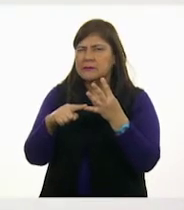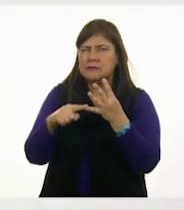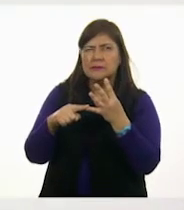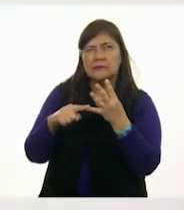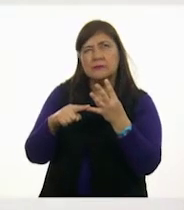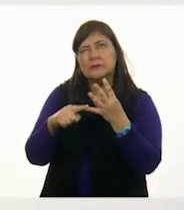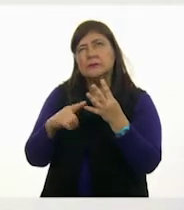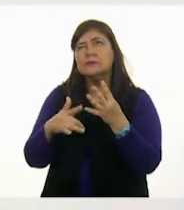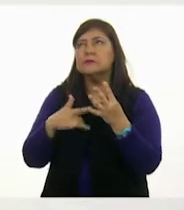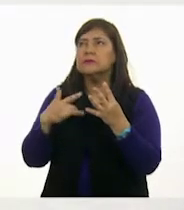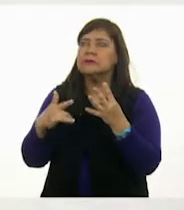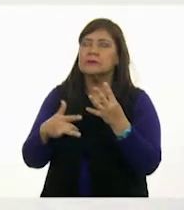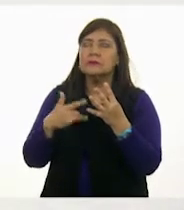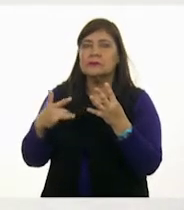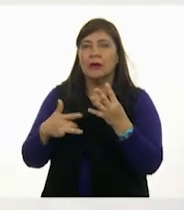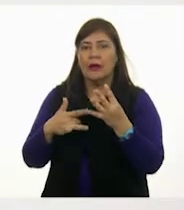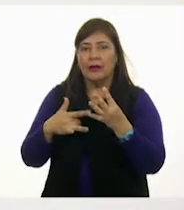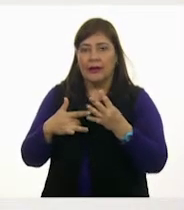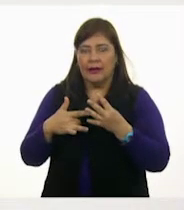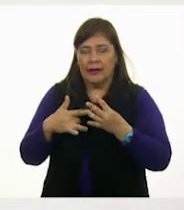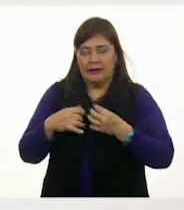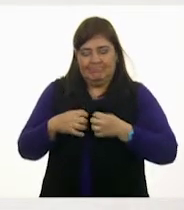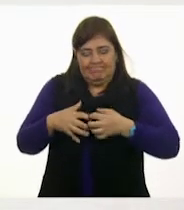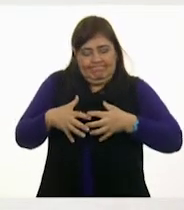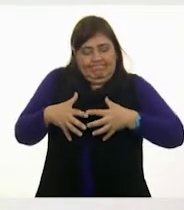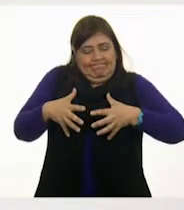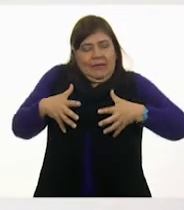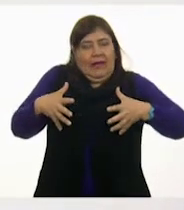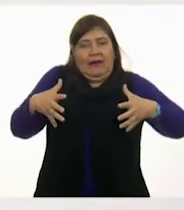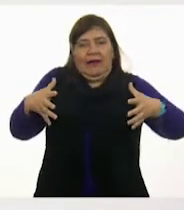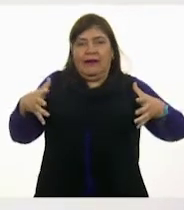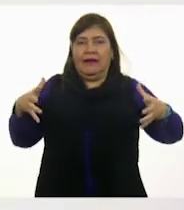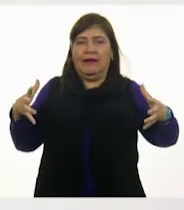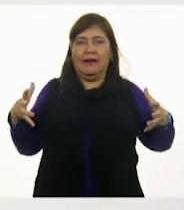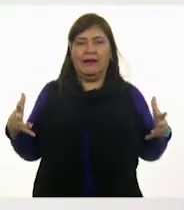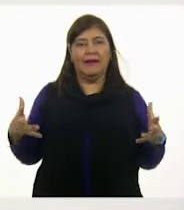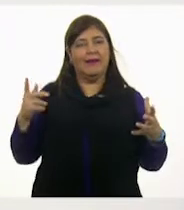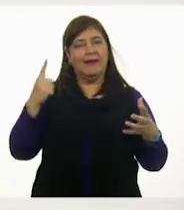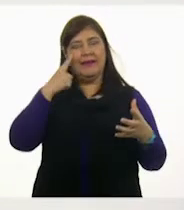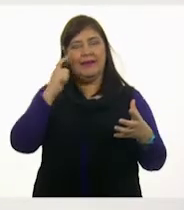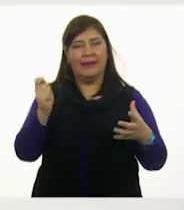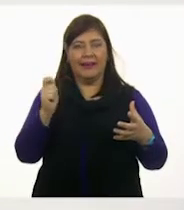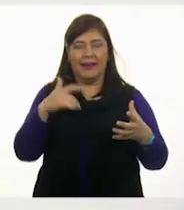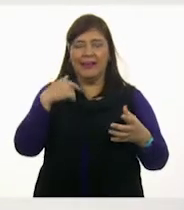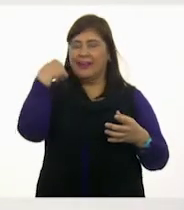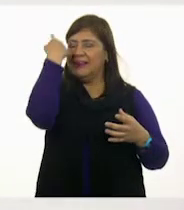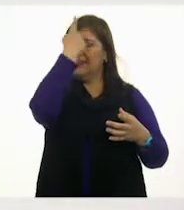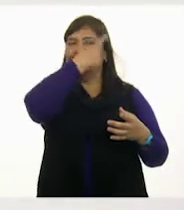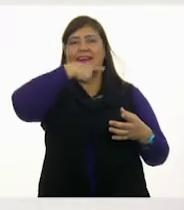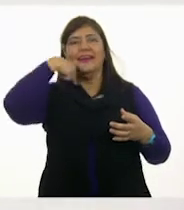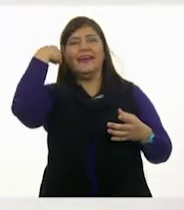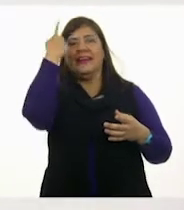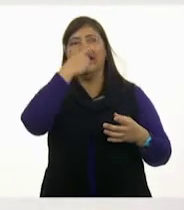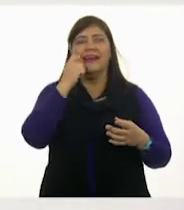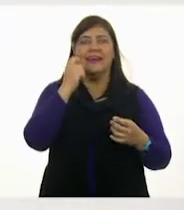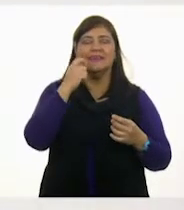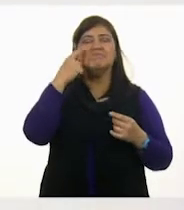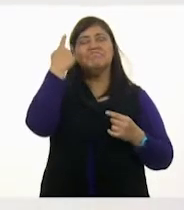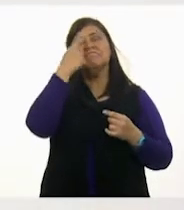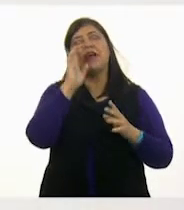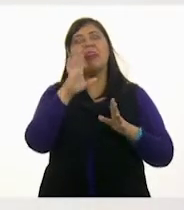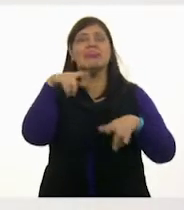amplitud en el pecho. Tu rostro, tus músculos faciales se